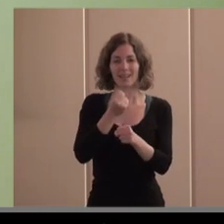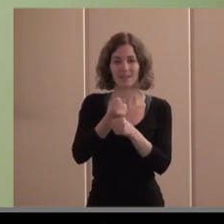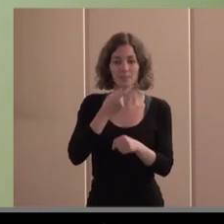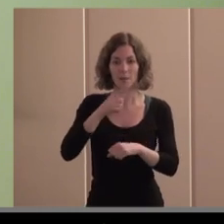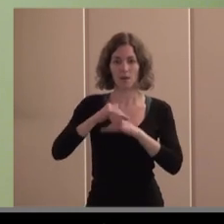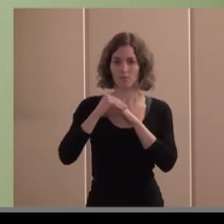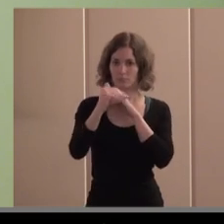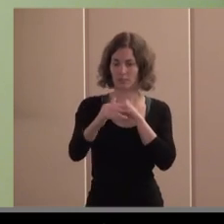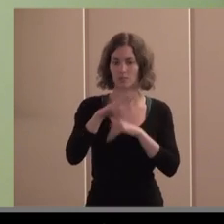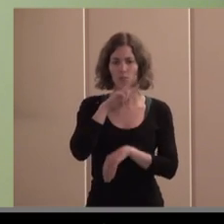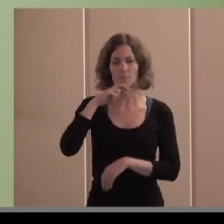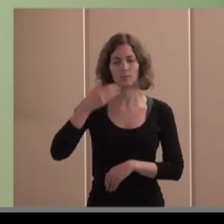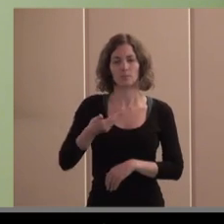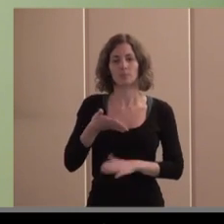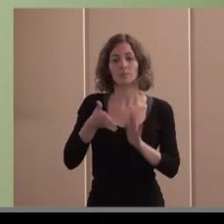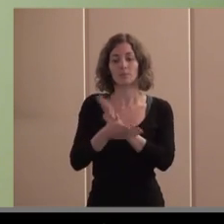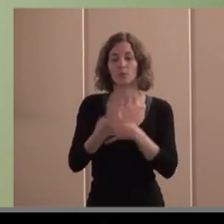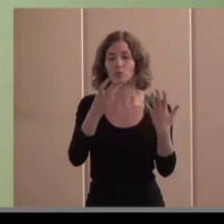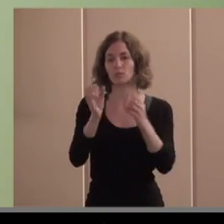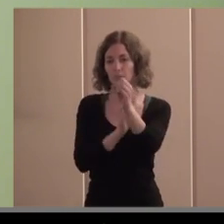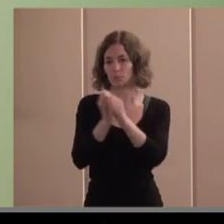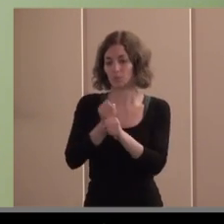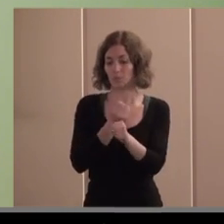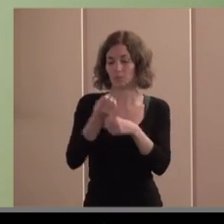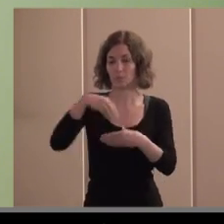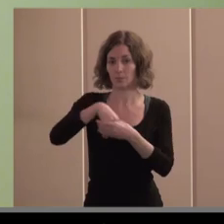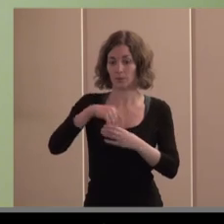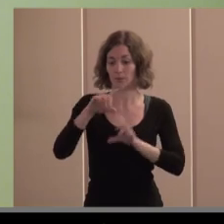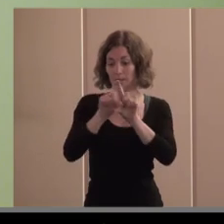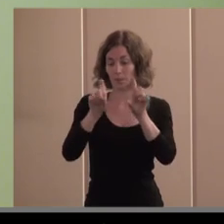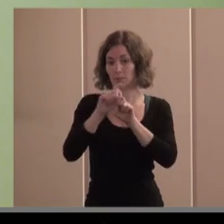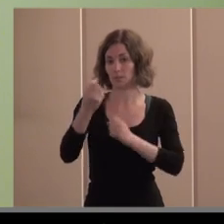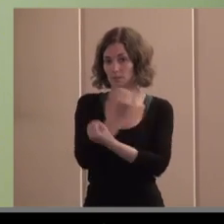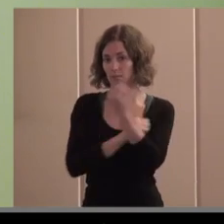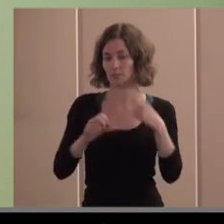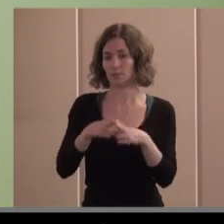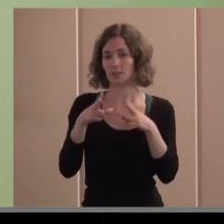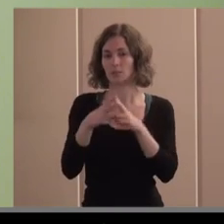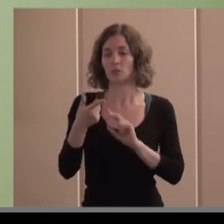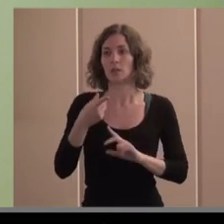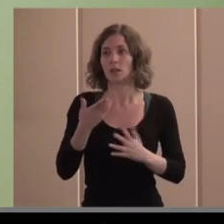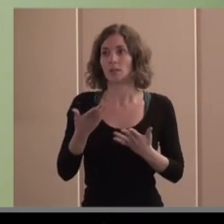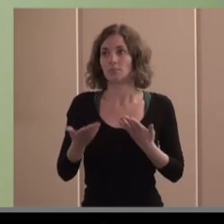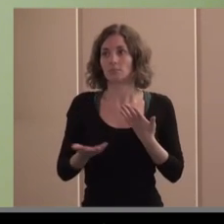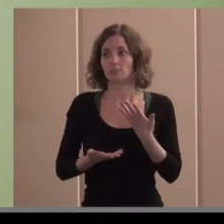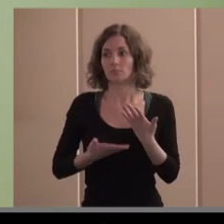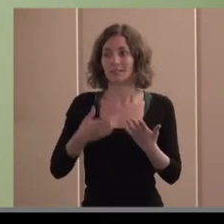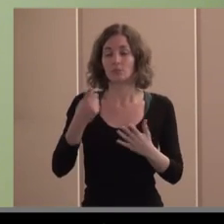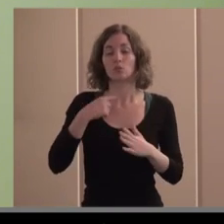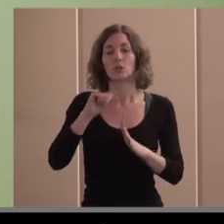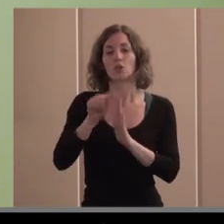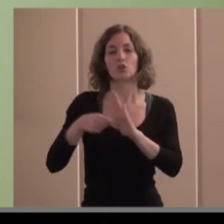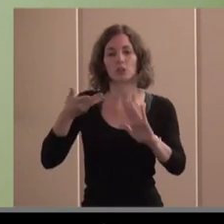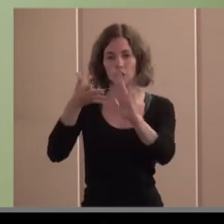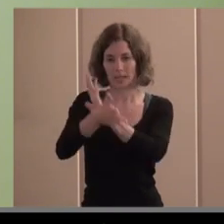el 80% del empleo en las empresas de economía social son contratos